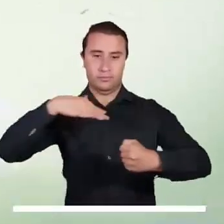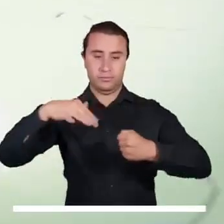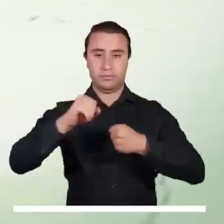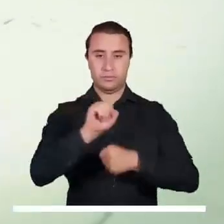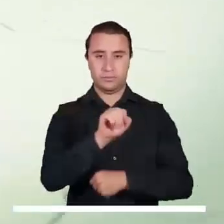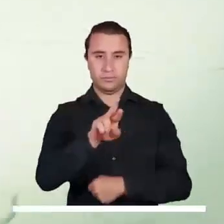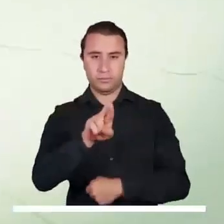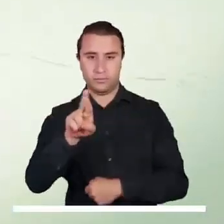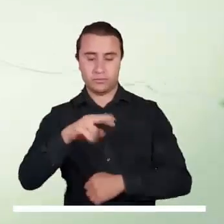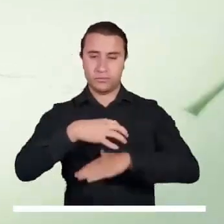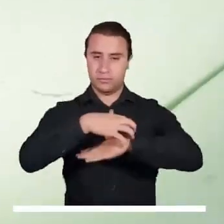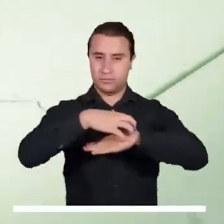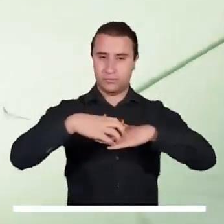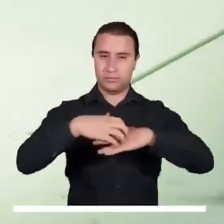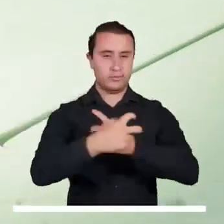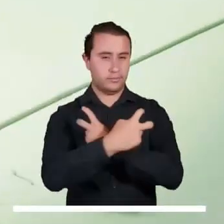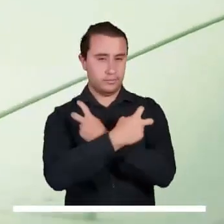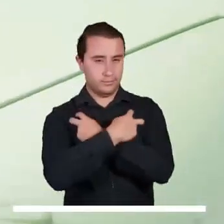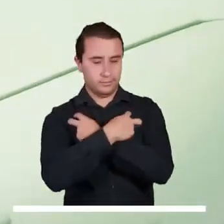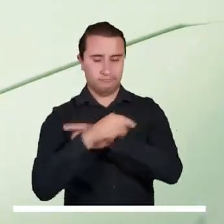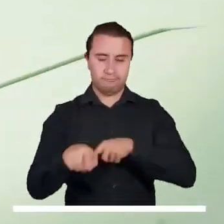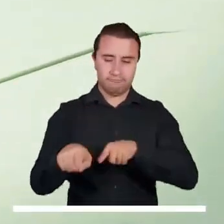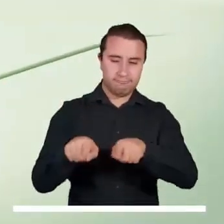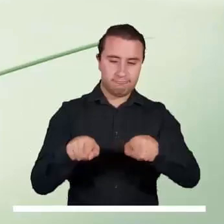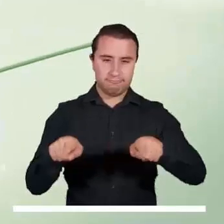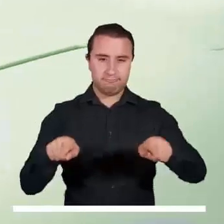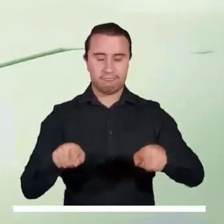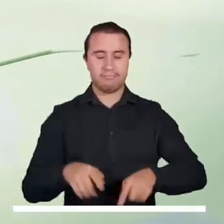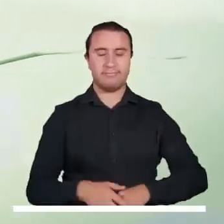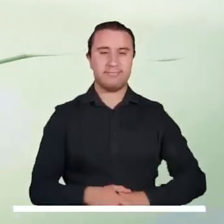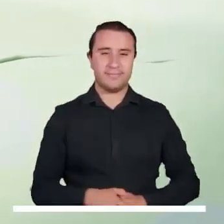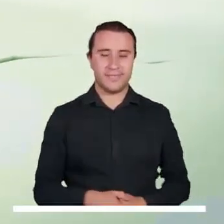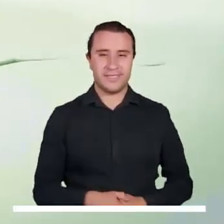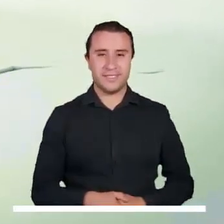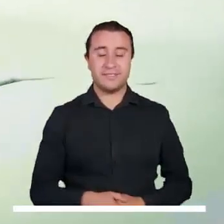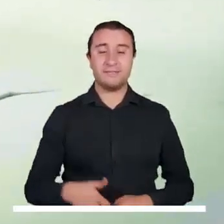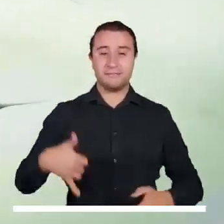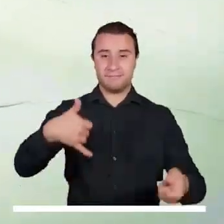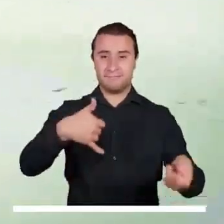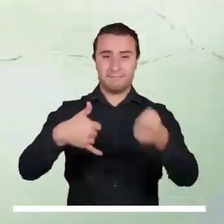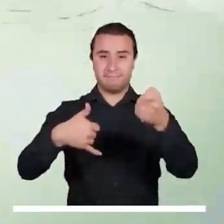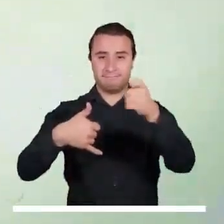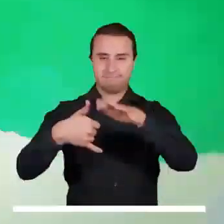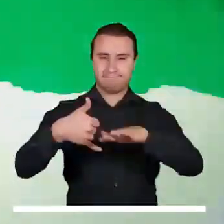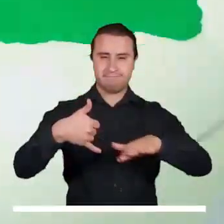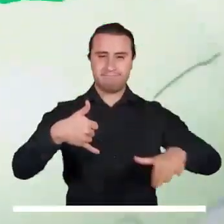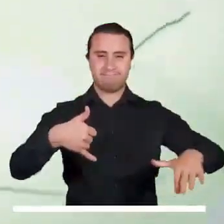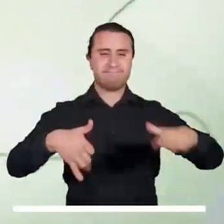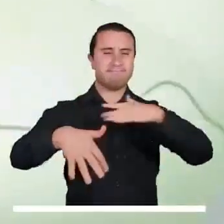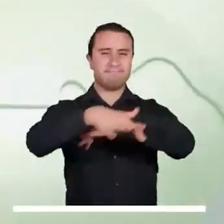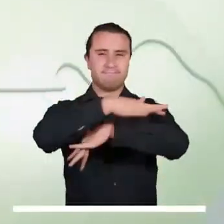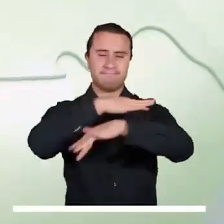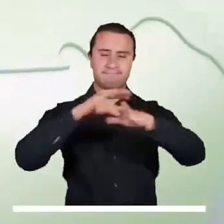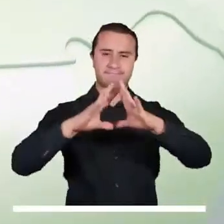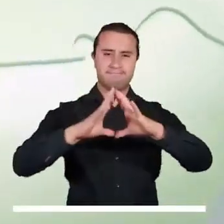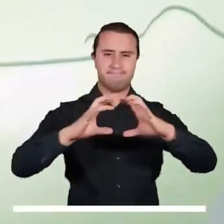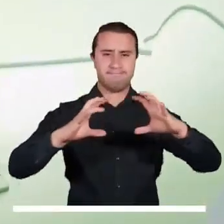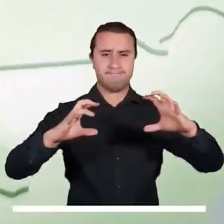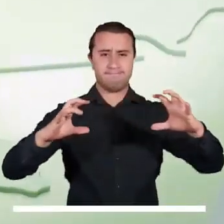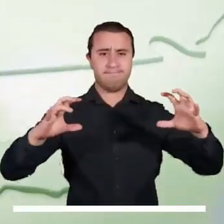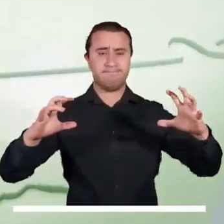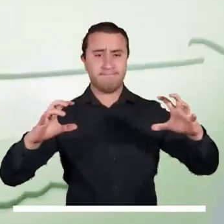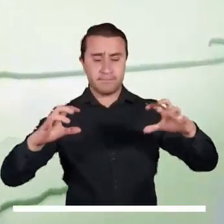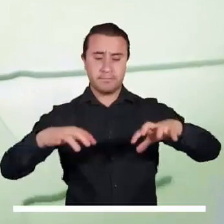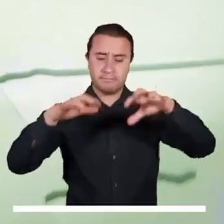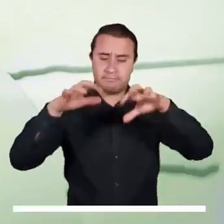Santander, Antioquia, Boyacá, oriente de Cundinamarca, Tolima y sectores de Huila. El cielo encapotado se mantendría